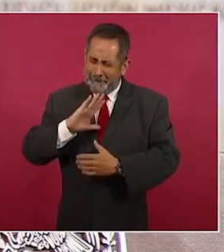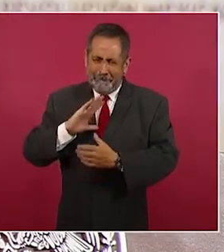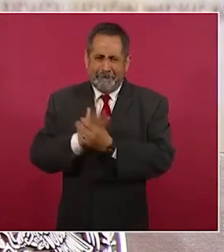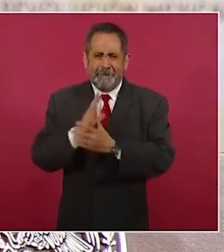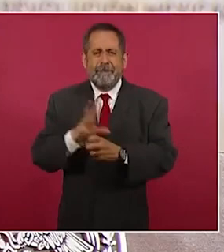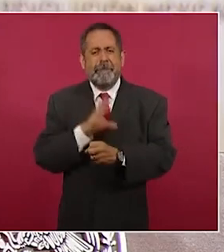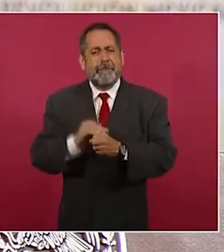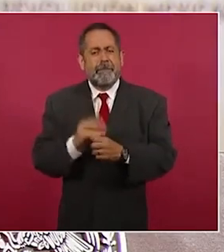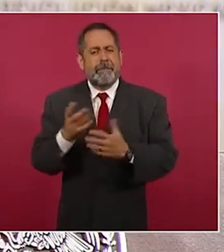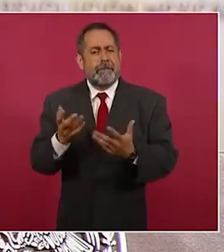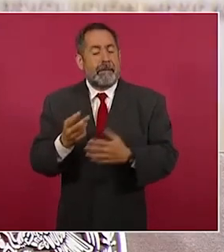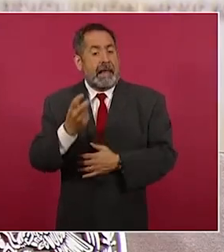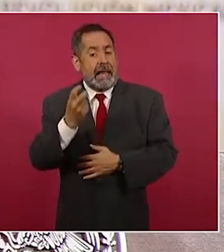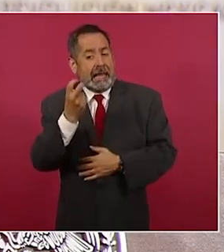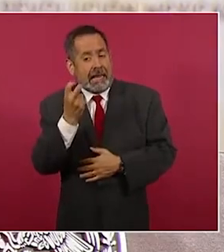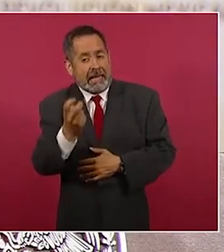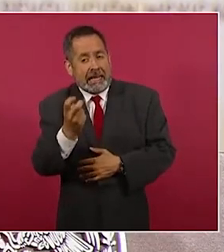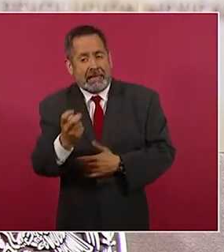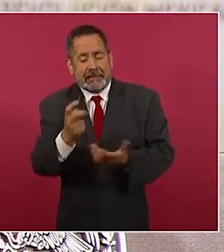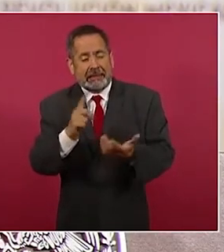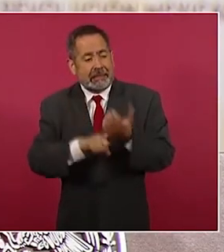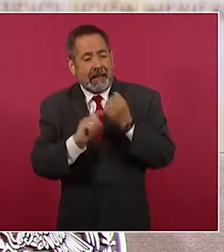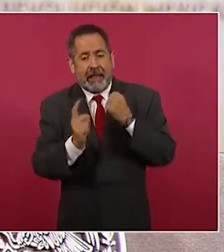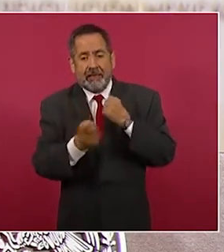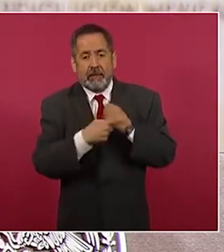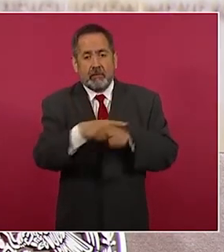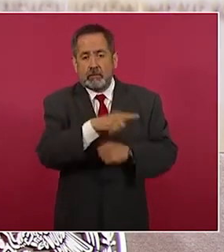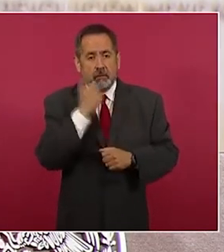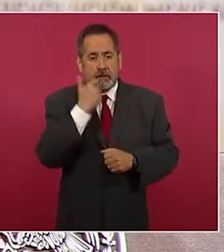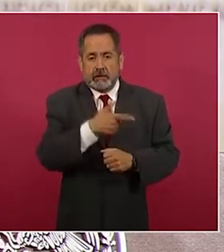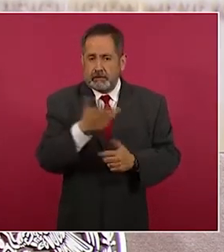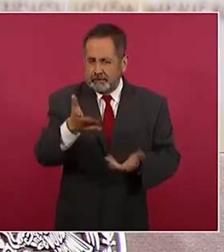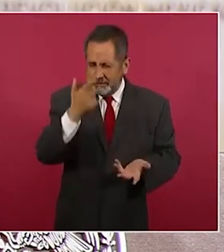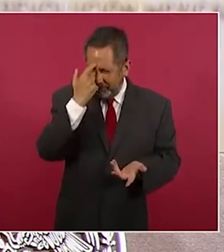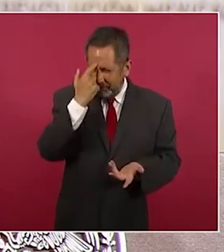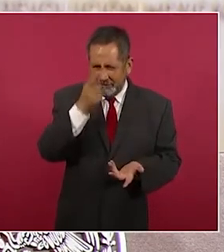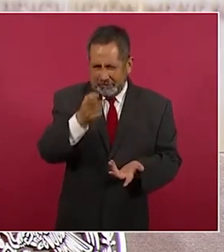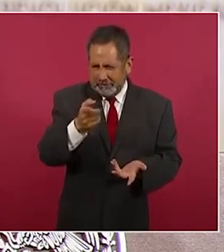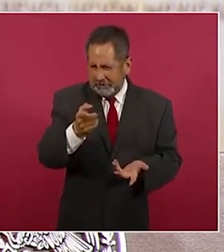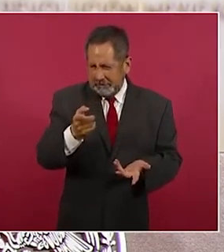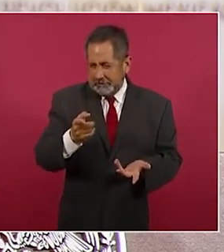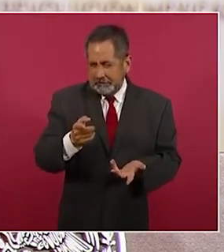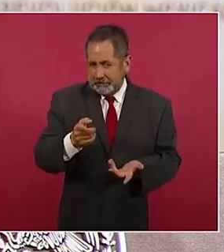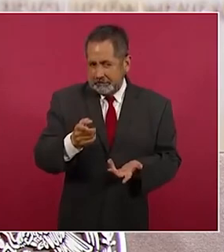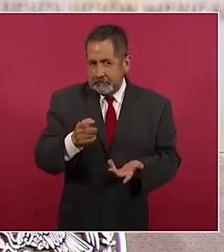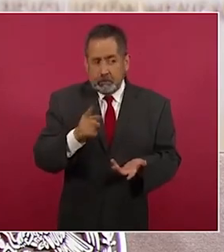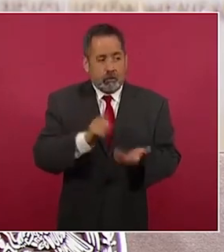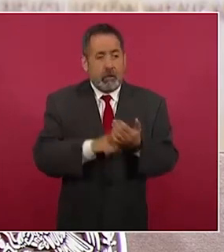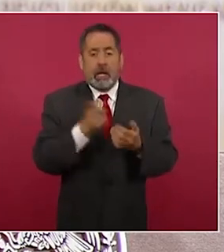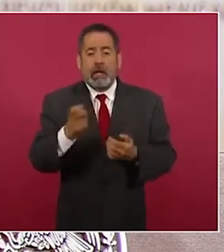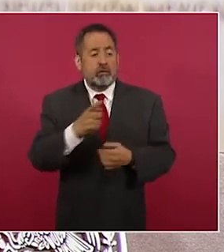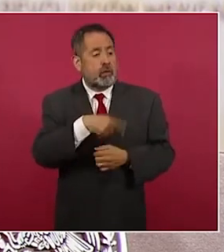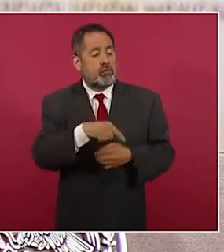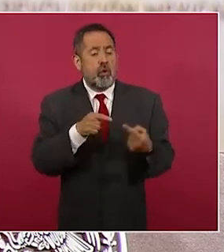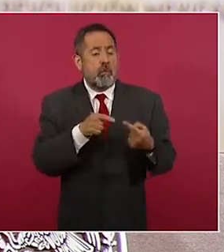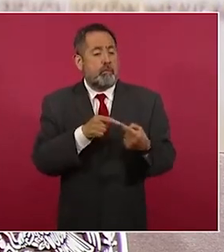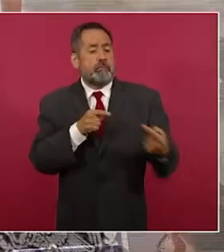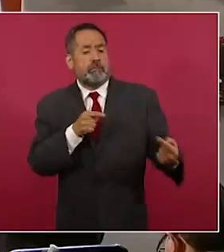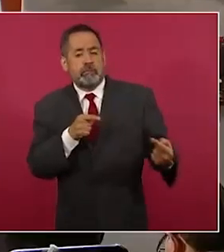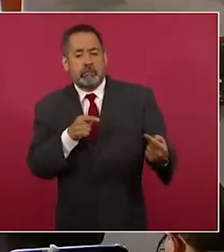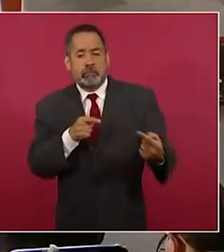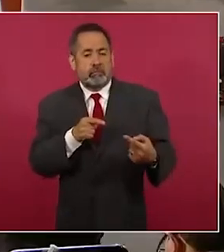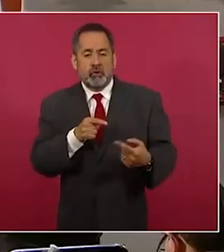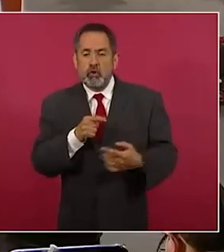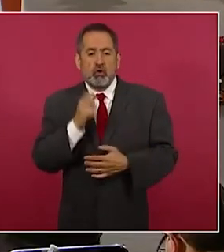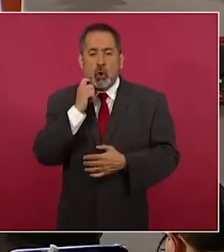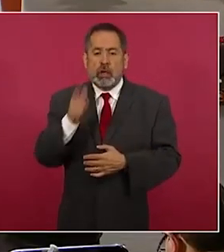Entonces, todo esto es lo que está de por medio en la oposición al Tren